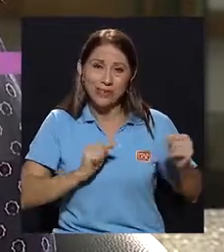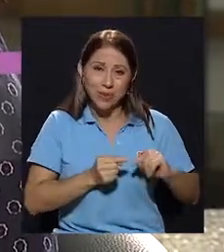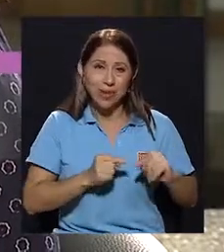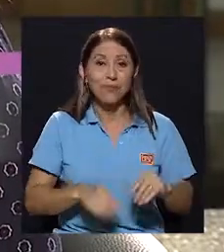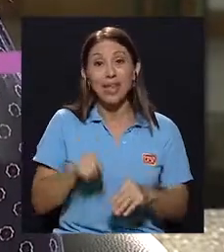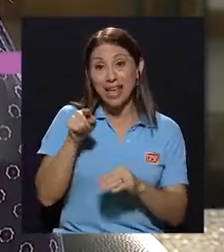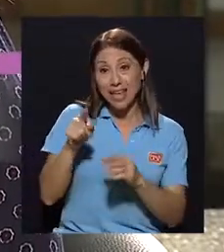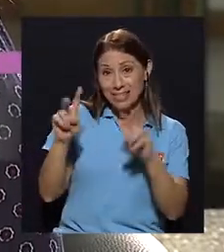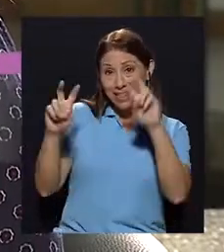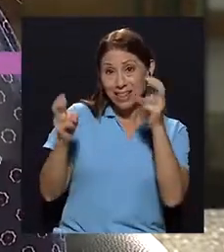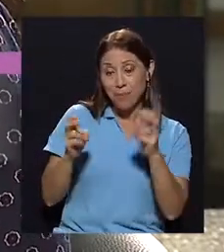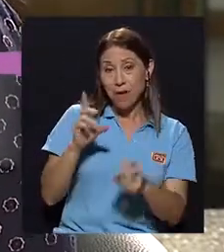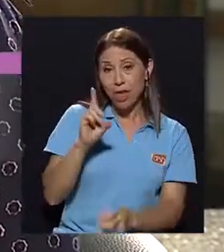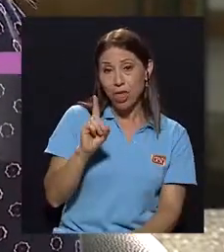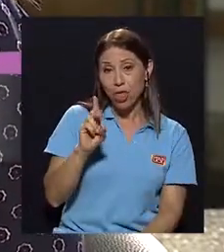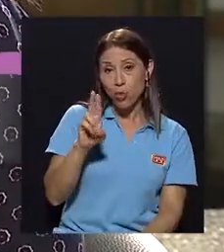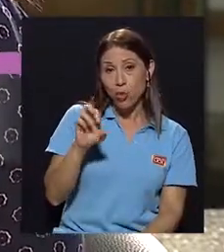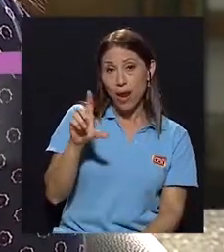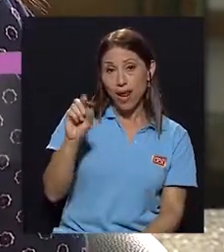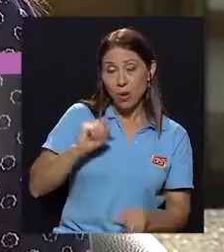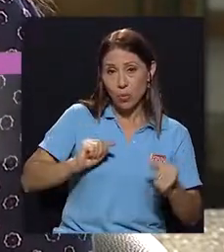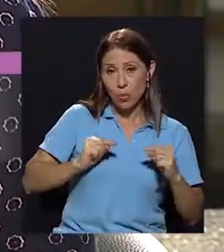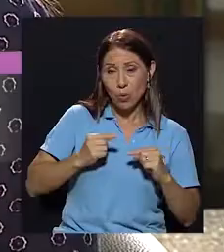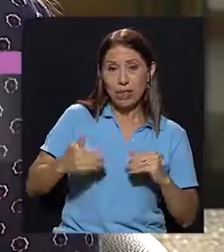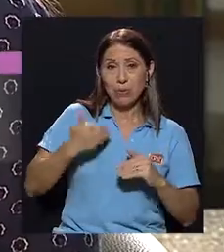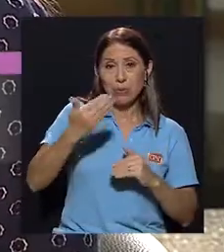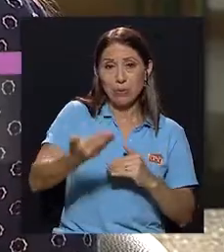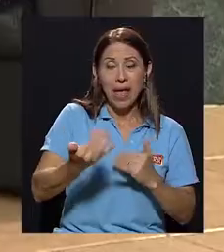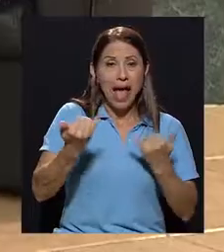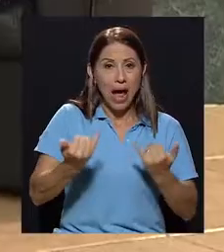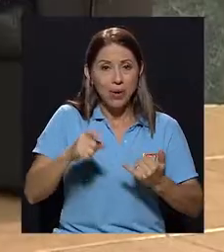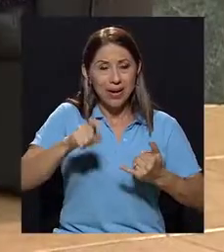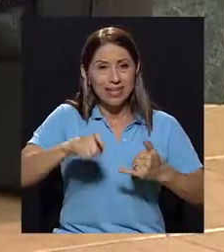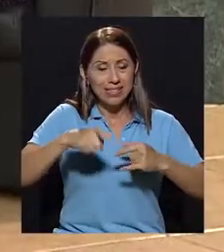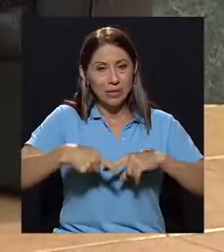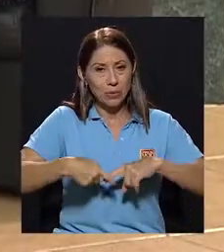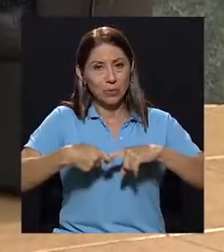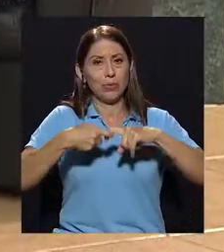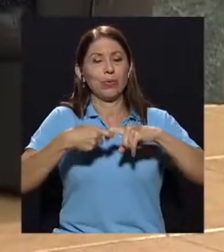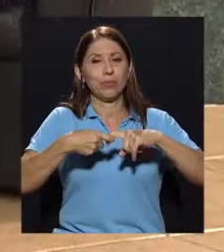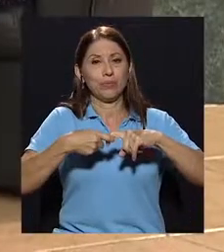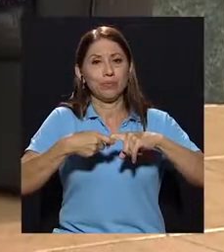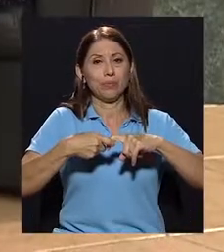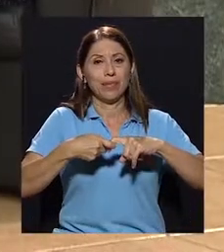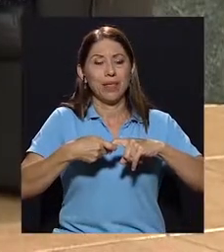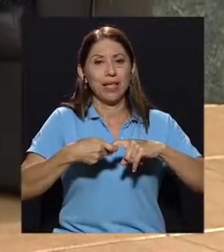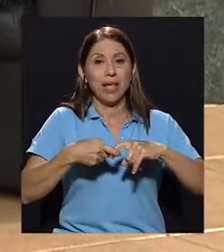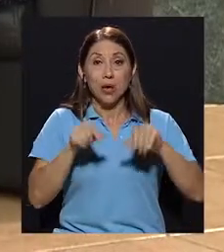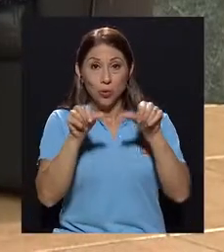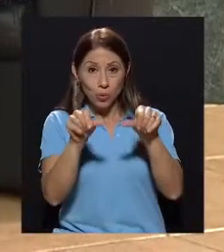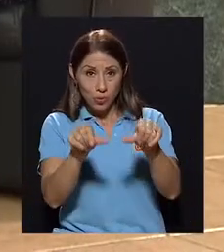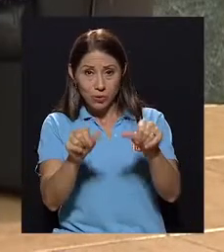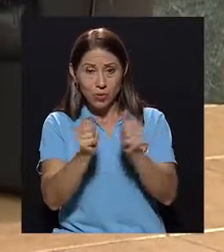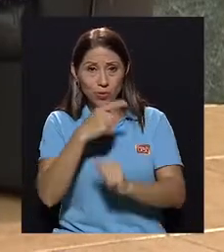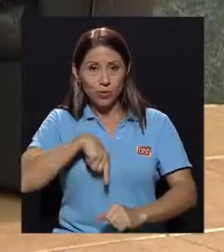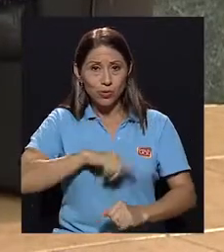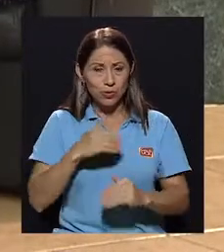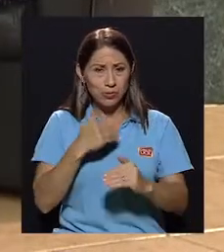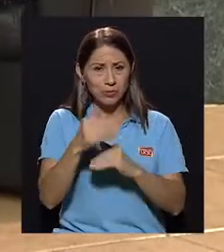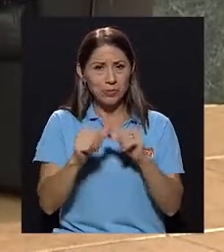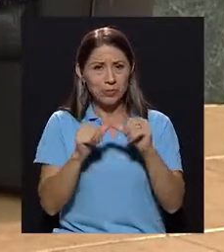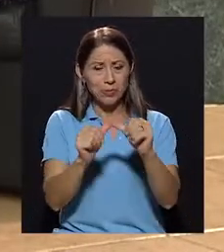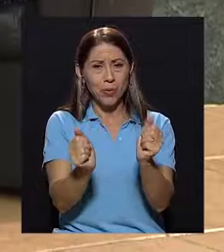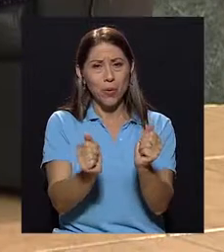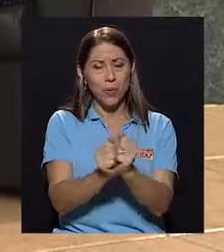¿verdad?, en el segundo bloque. Necesito hacer una pausa ahorita para profundizarlo un poquito más. Quédese con nosotros